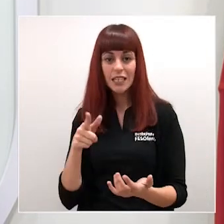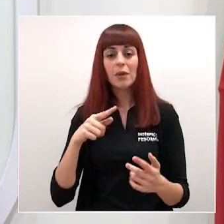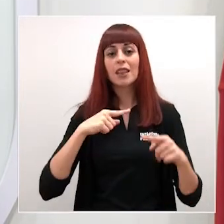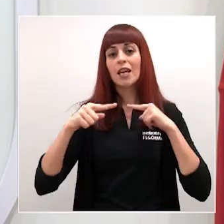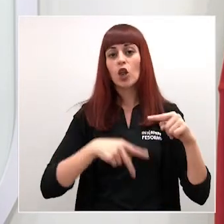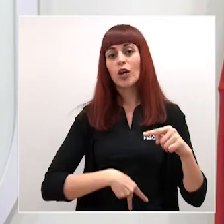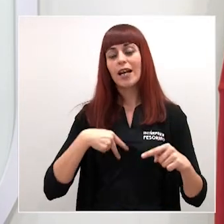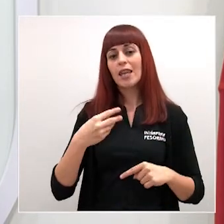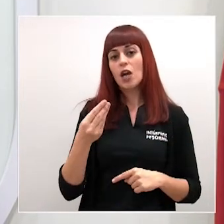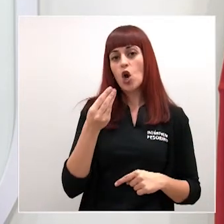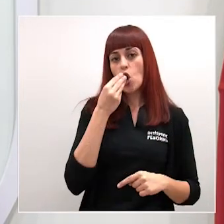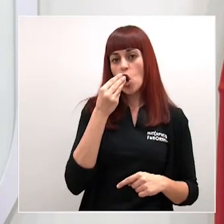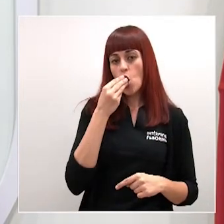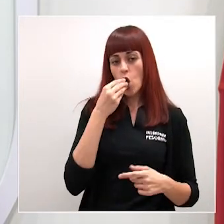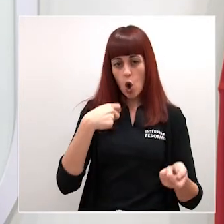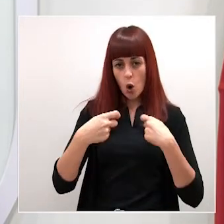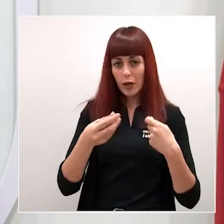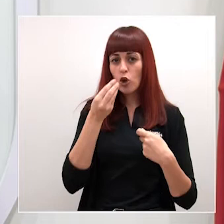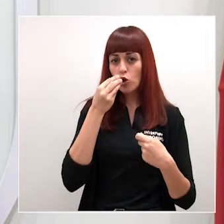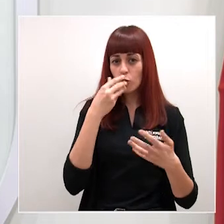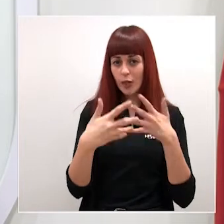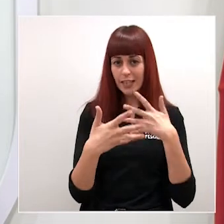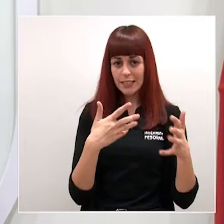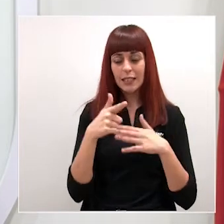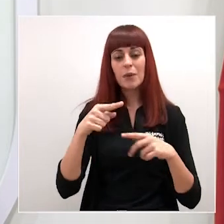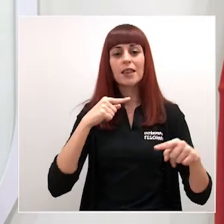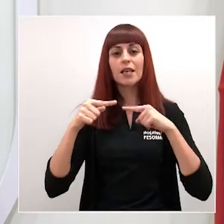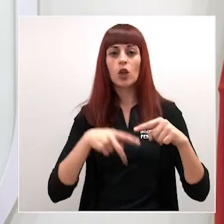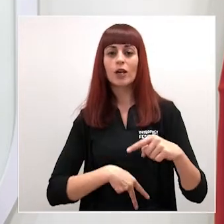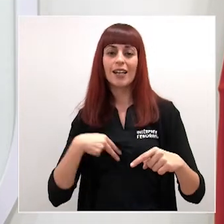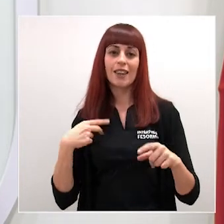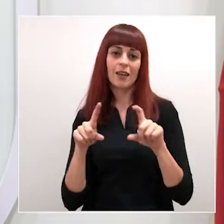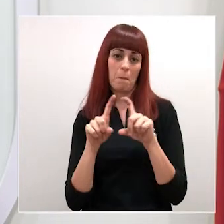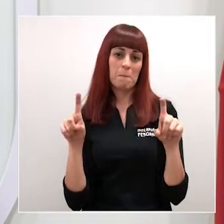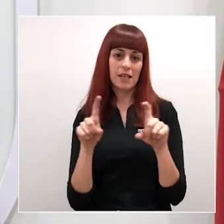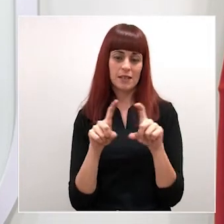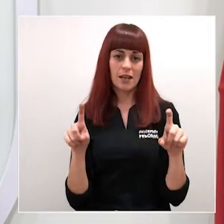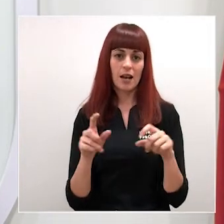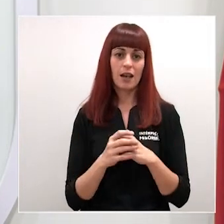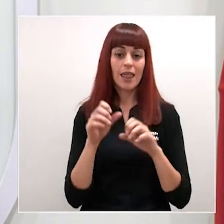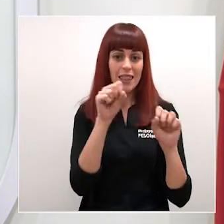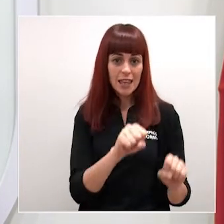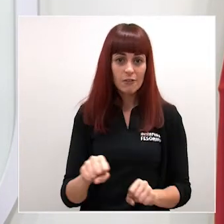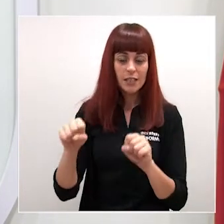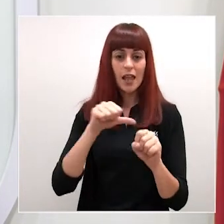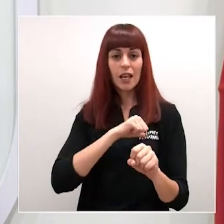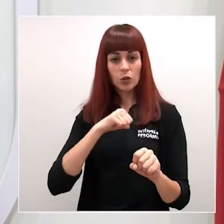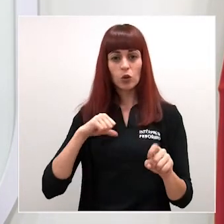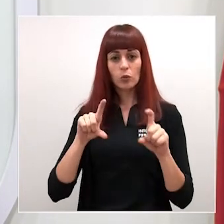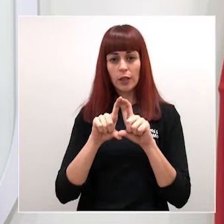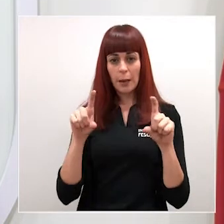Comercio Consumo y Artesanía y a la Dirección General de Innovación Empresarial Defensa del Autónomo y la PyME